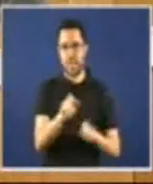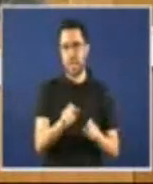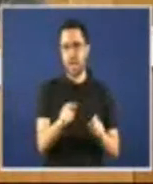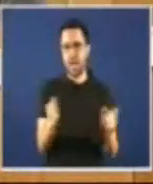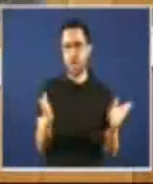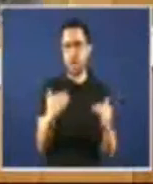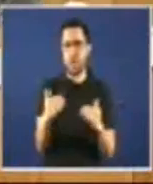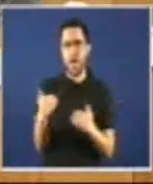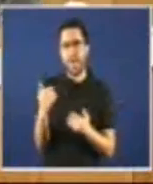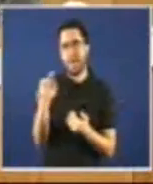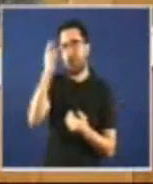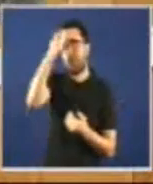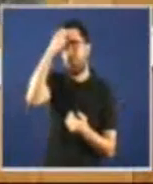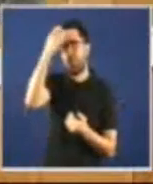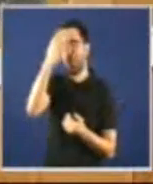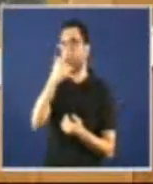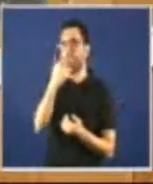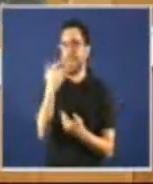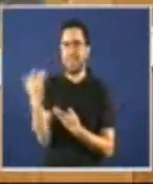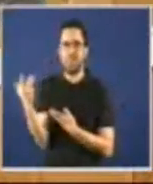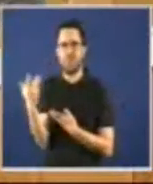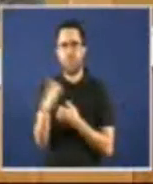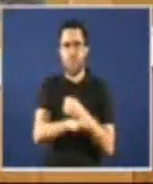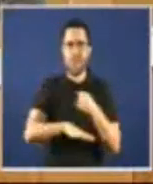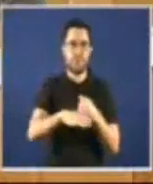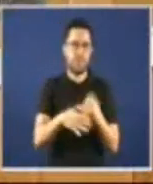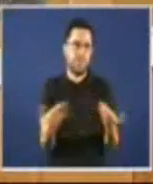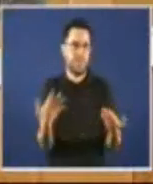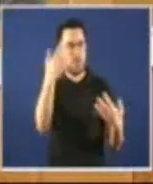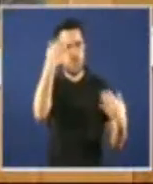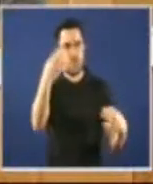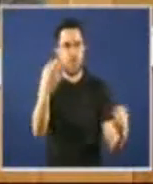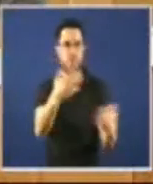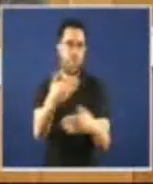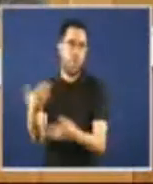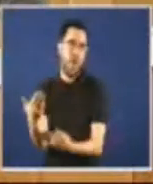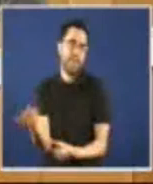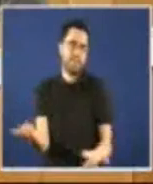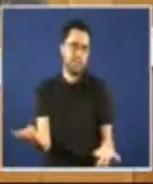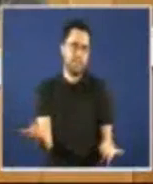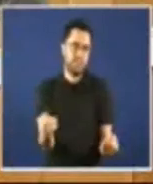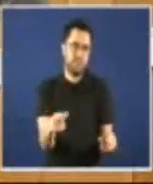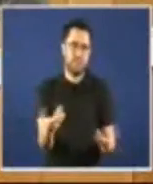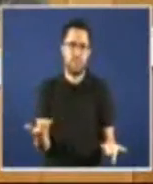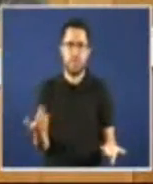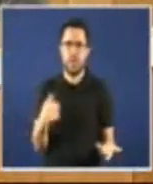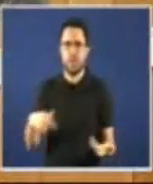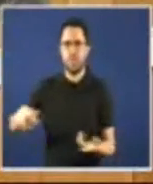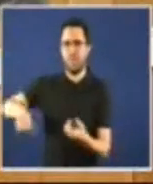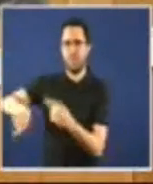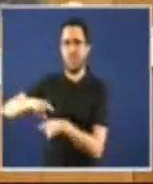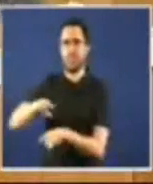que non ten por que ter lógicamente de economía elles lanzan o narcótico dende a